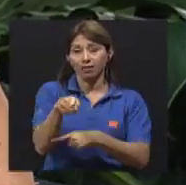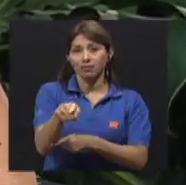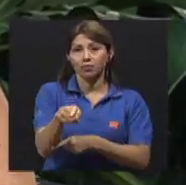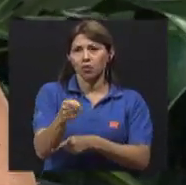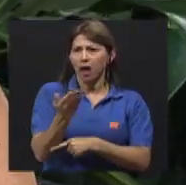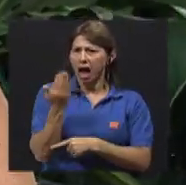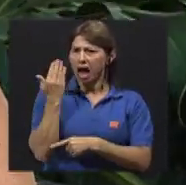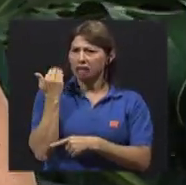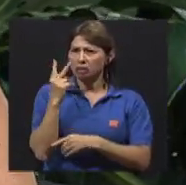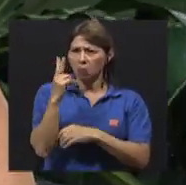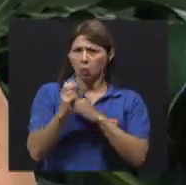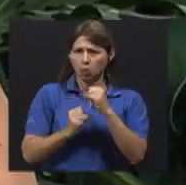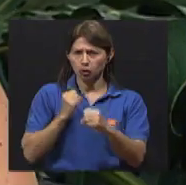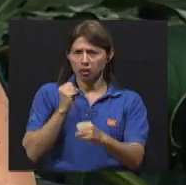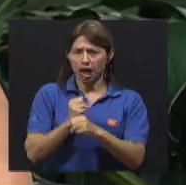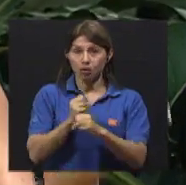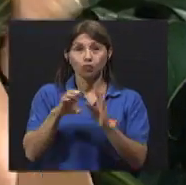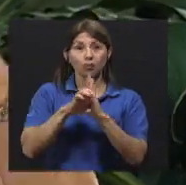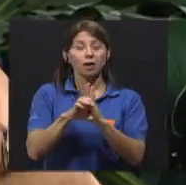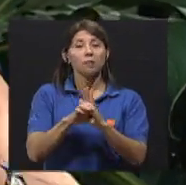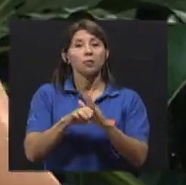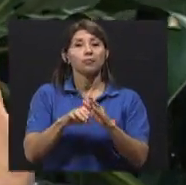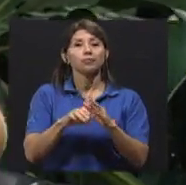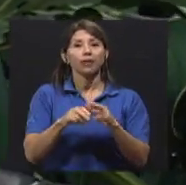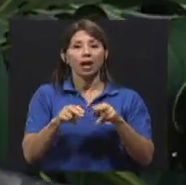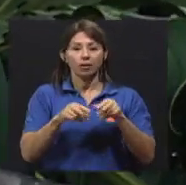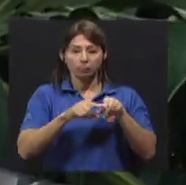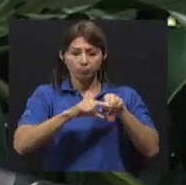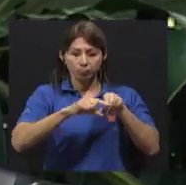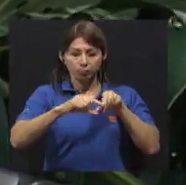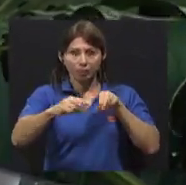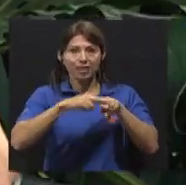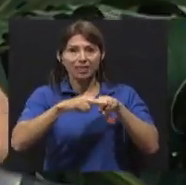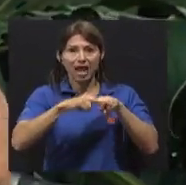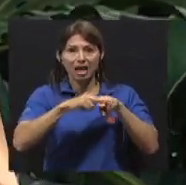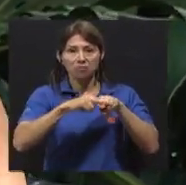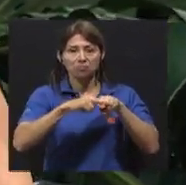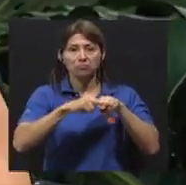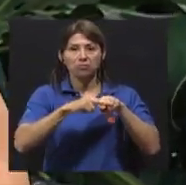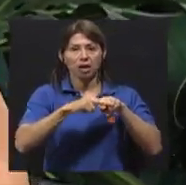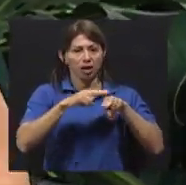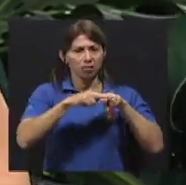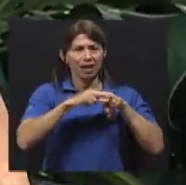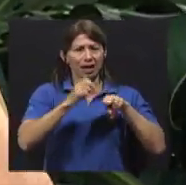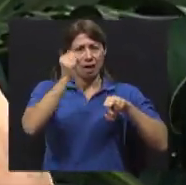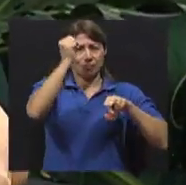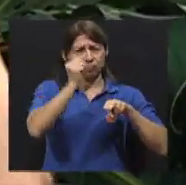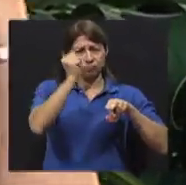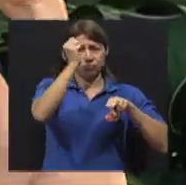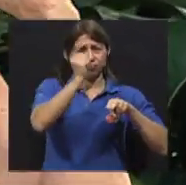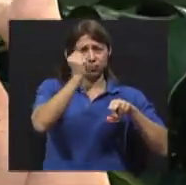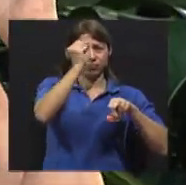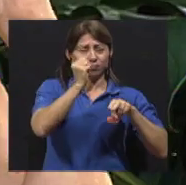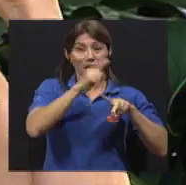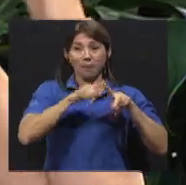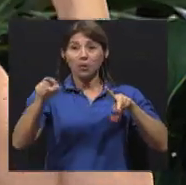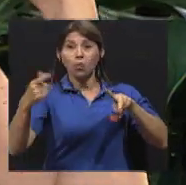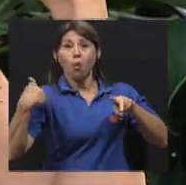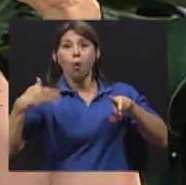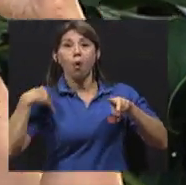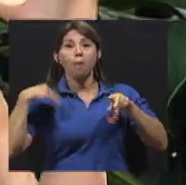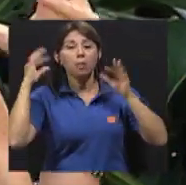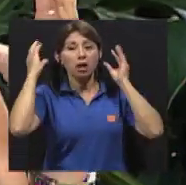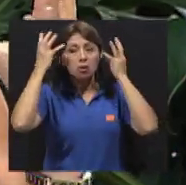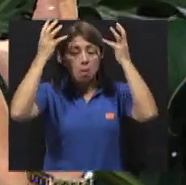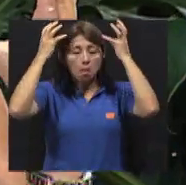hace como dos años, venía el tren, el chofer accionó la pitoreta y el muchacho venía con unos audífonos